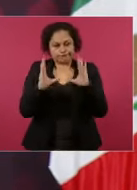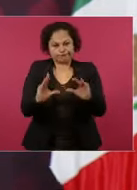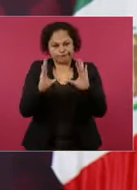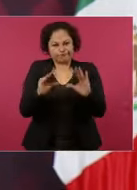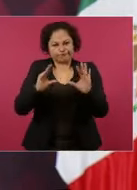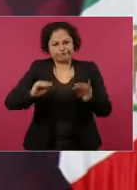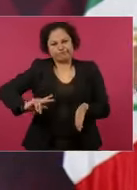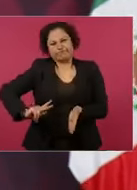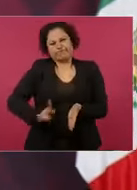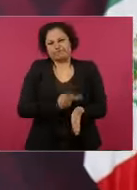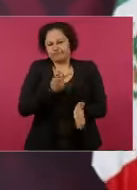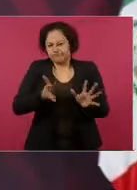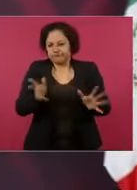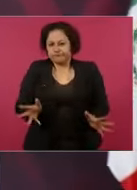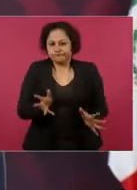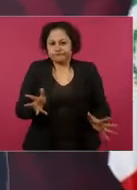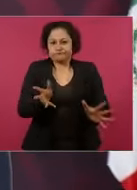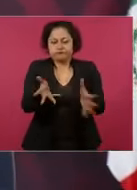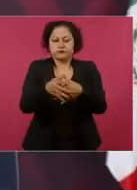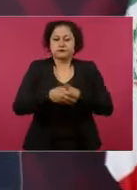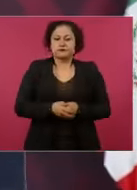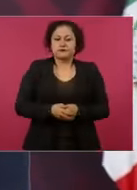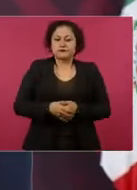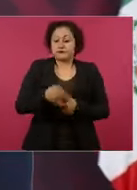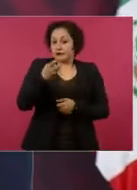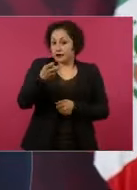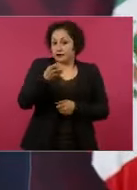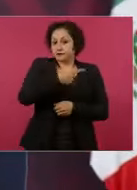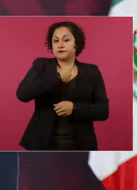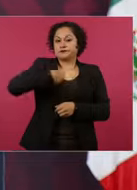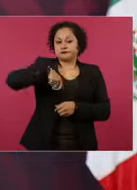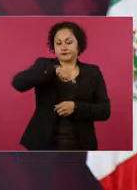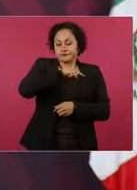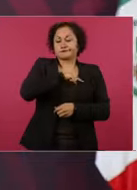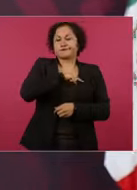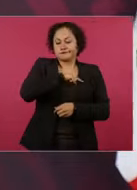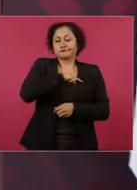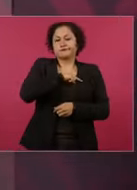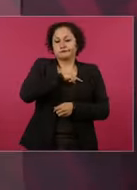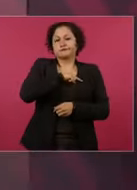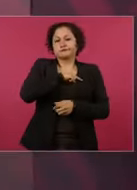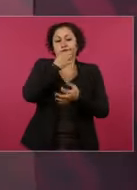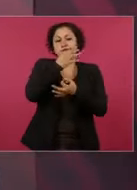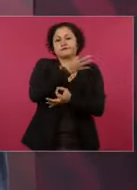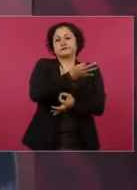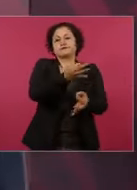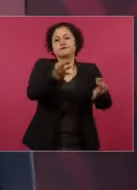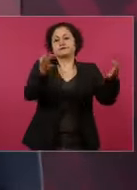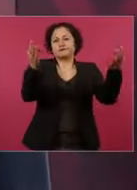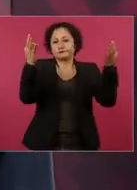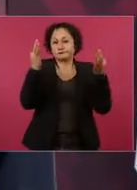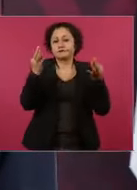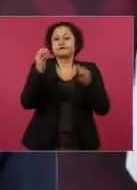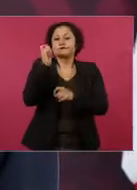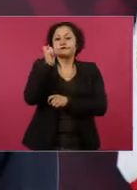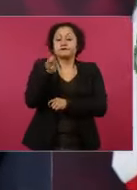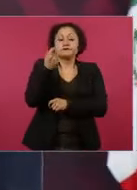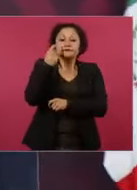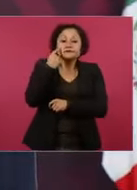volver a agradecer, siempre agradecer al pueblo y al gobierno de Cuba, porque